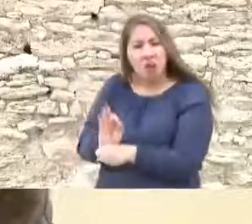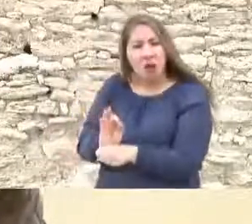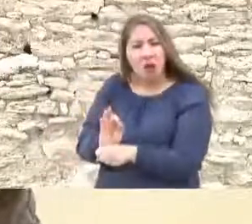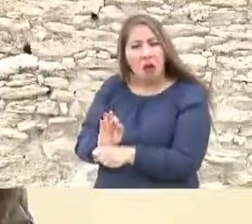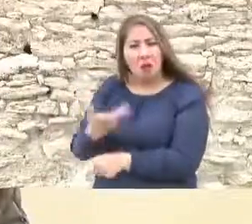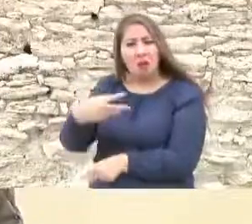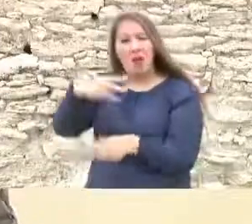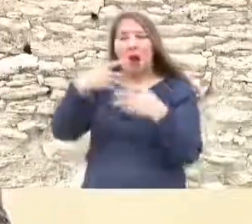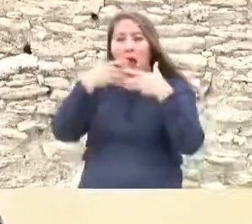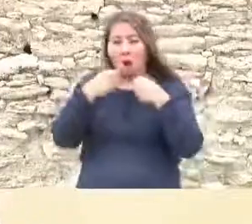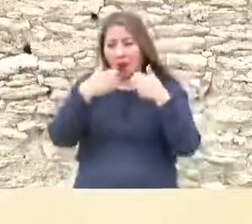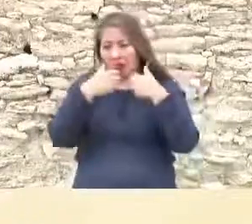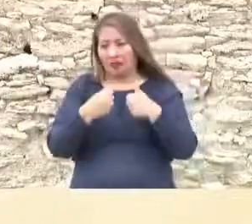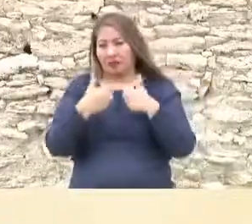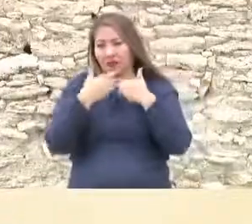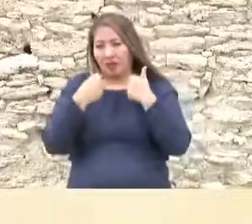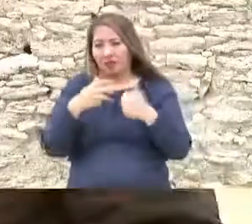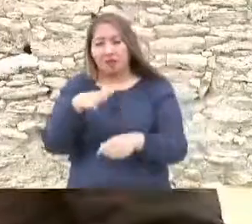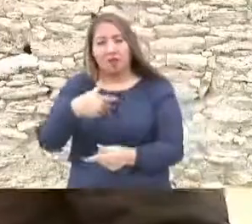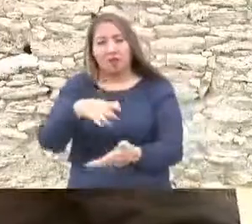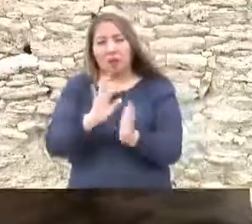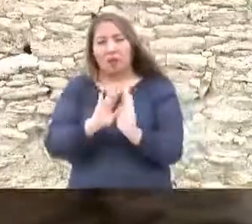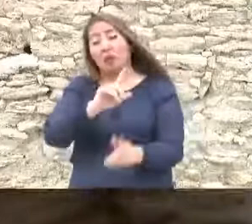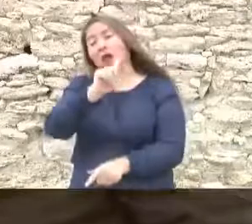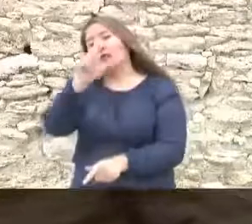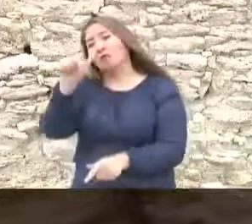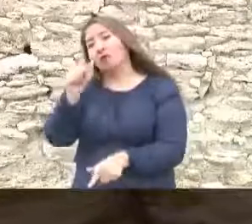después de un juicio